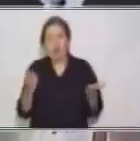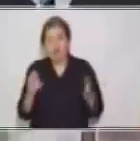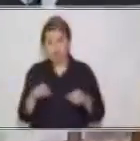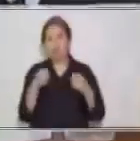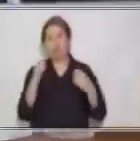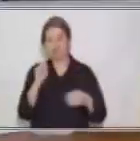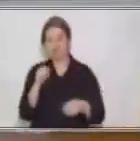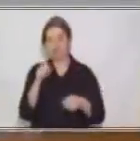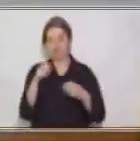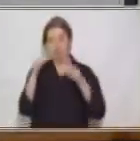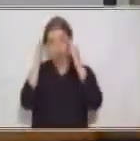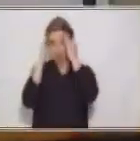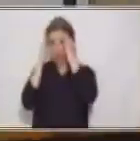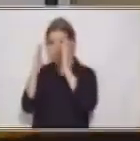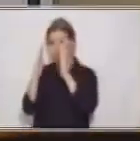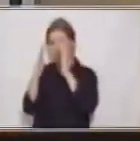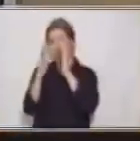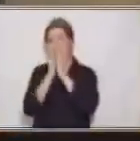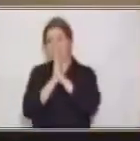a ver,